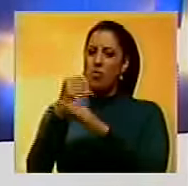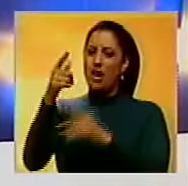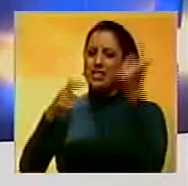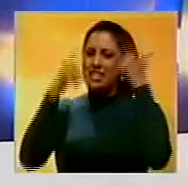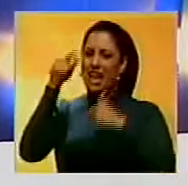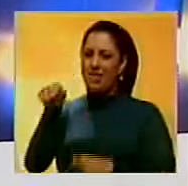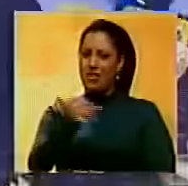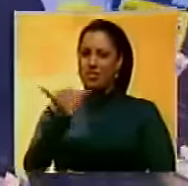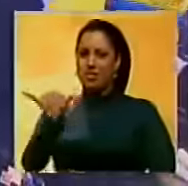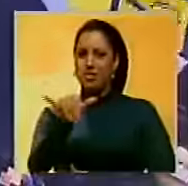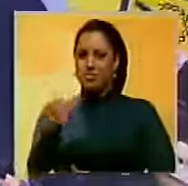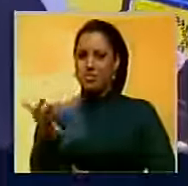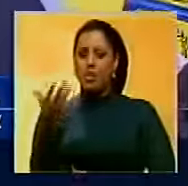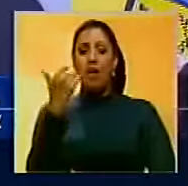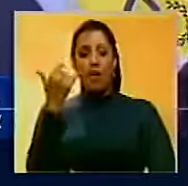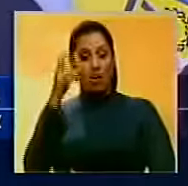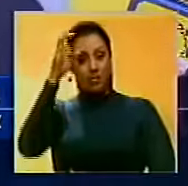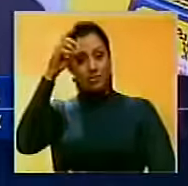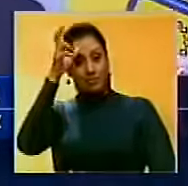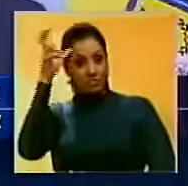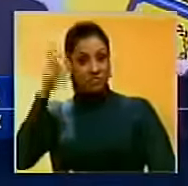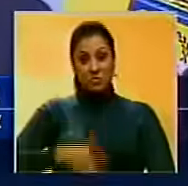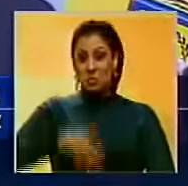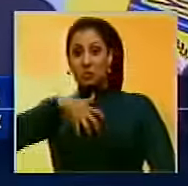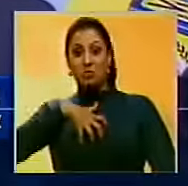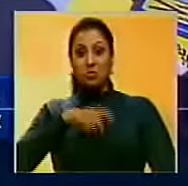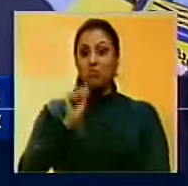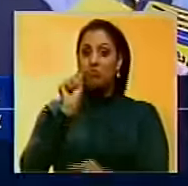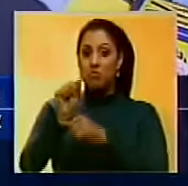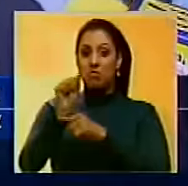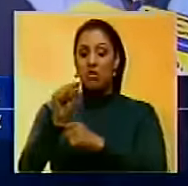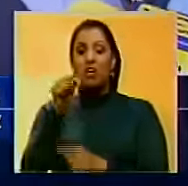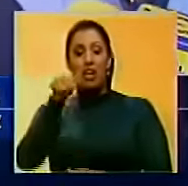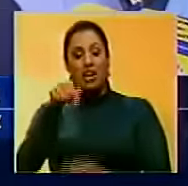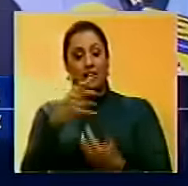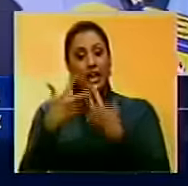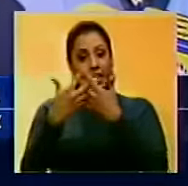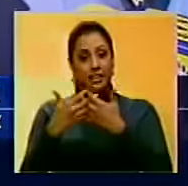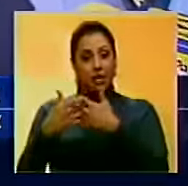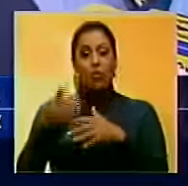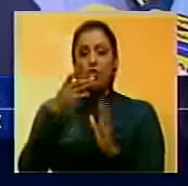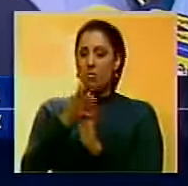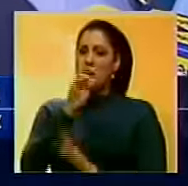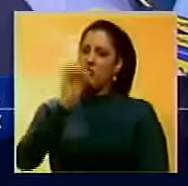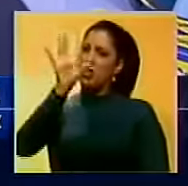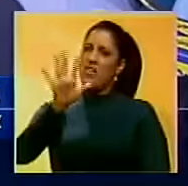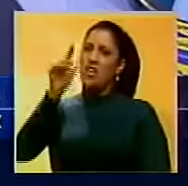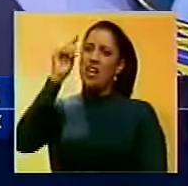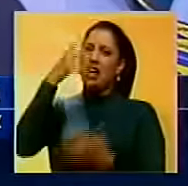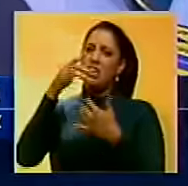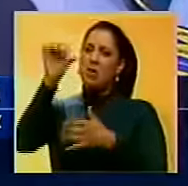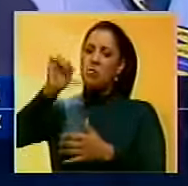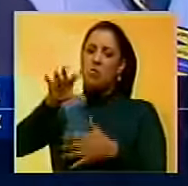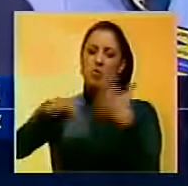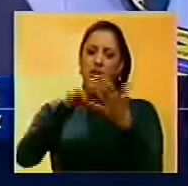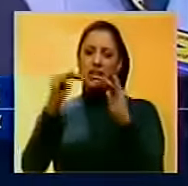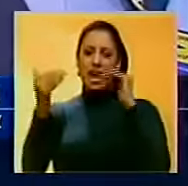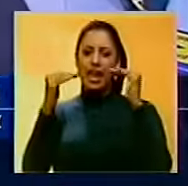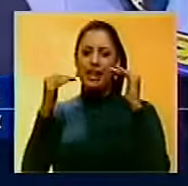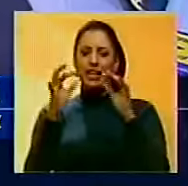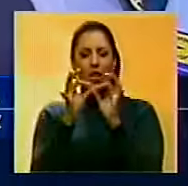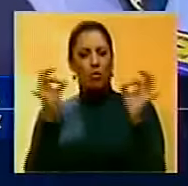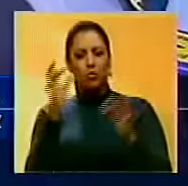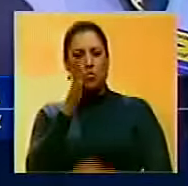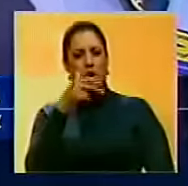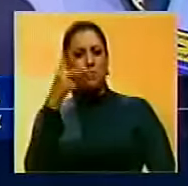Chávez Frías. La canciller de la República, Delcy Rodríguez, señaló que la campaña electoral de Estados Unidos refleja la profunda crisis ética, moral